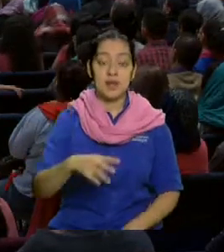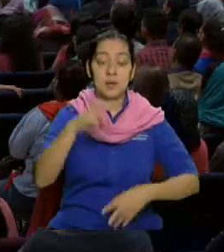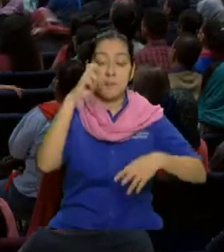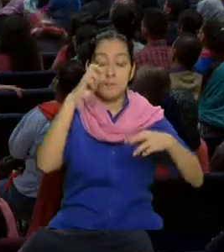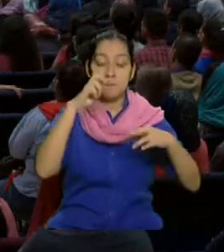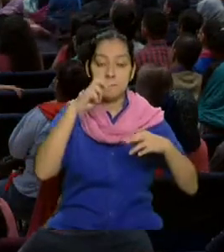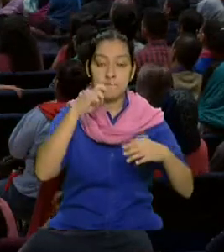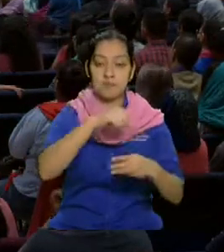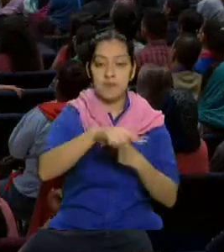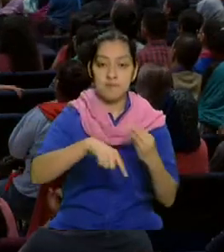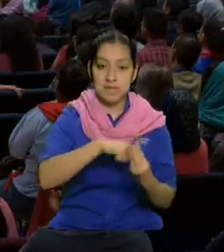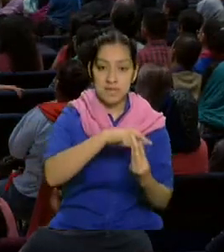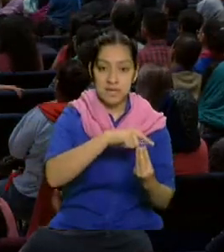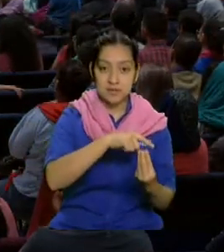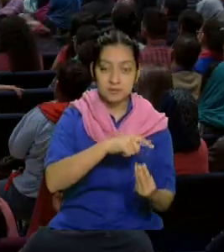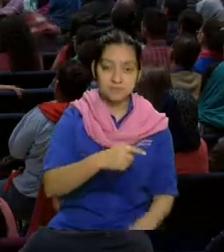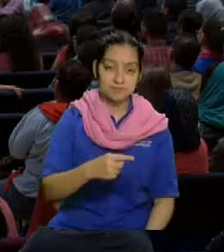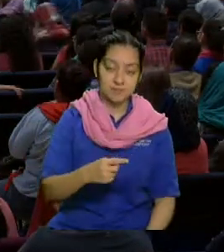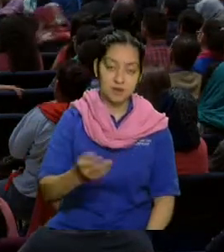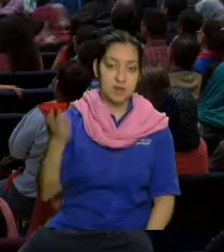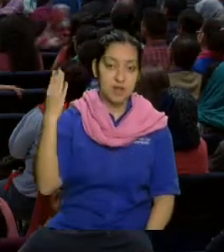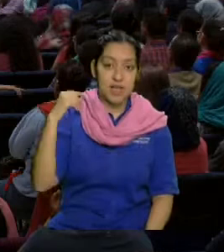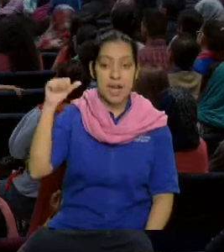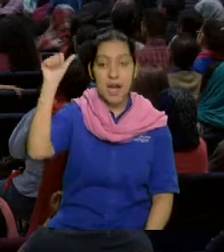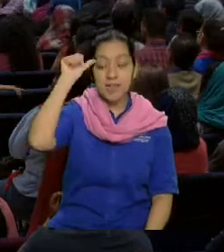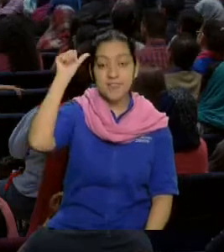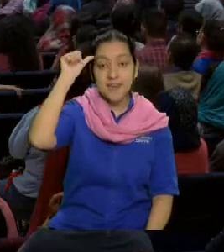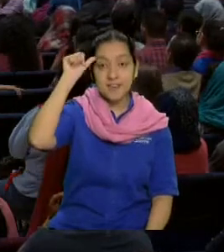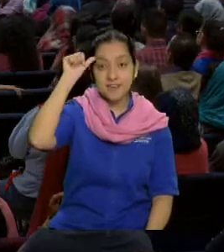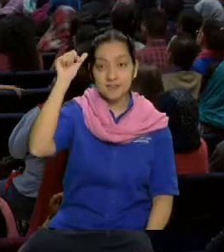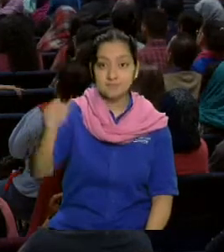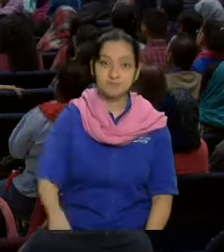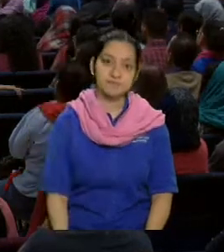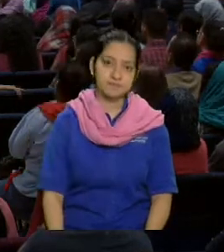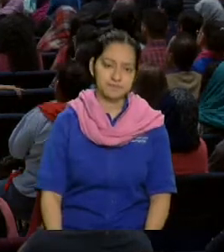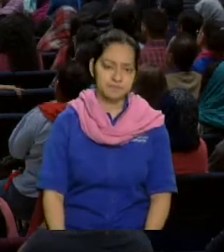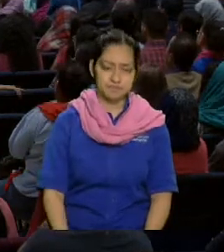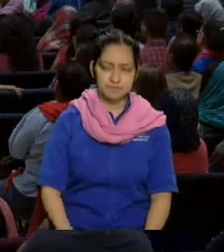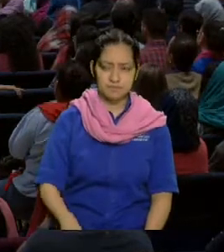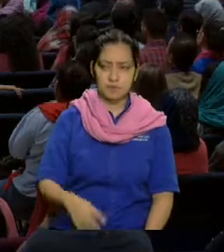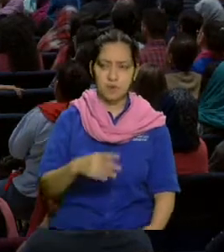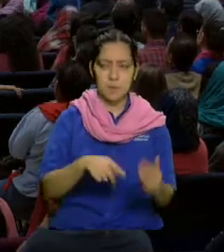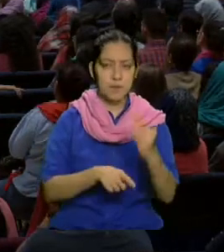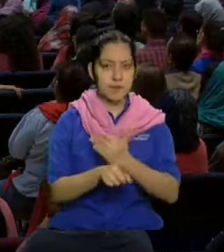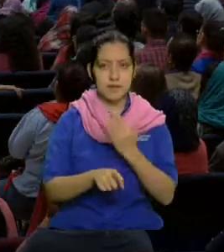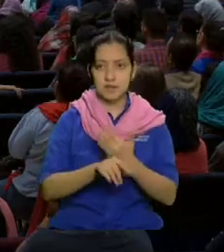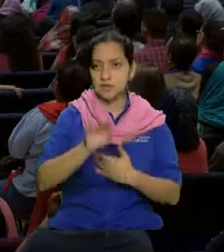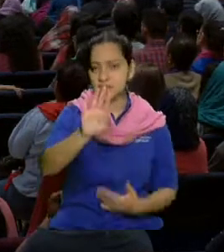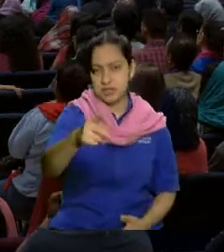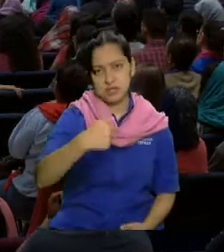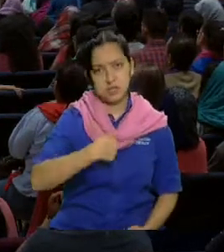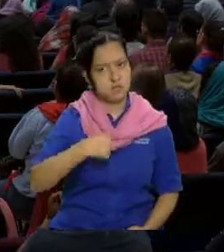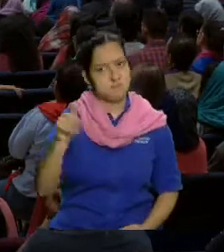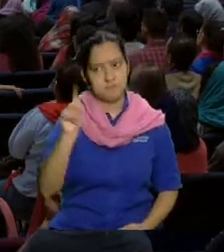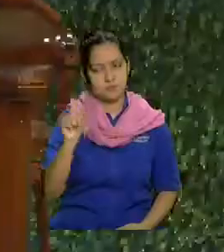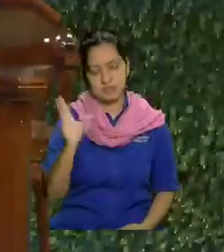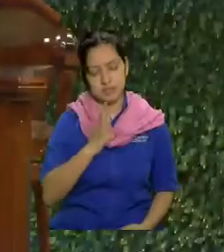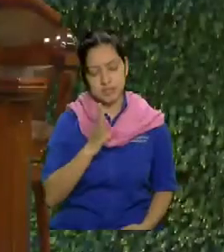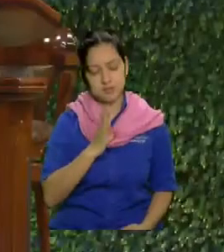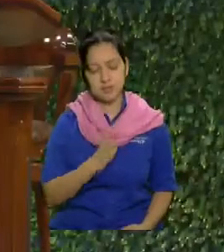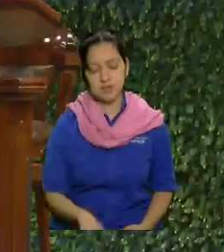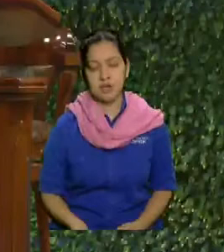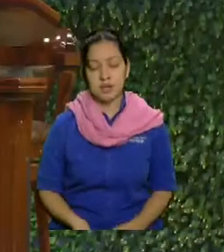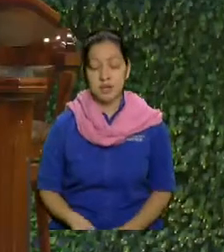de la raza humana, llamado Adán. Un problema que ni usted ni yo hemos tenido y no queremos. No, renuncio, reprendo,